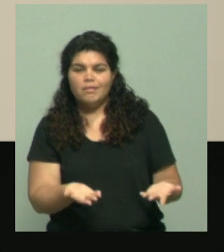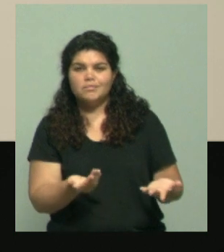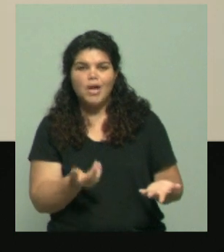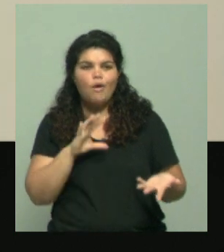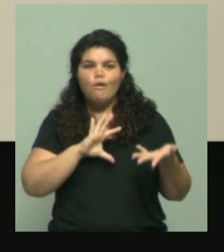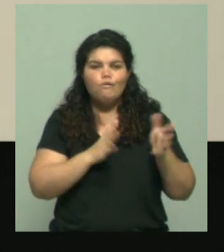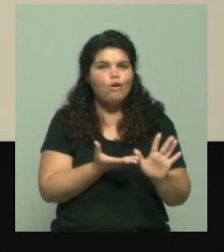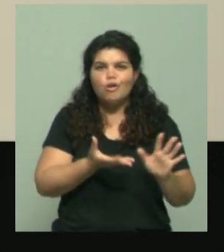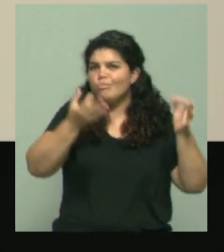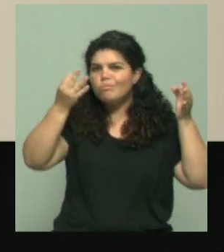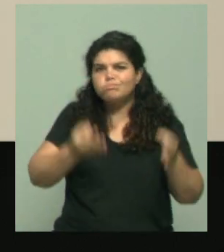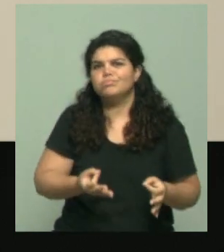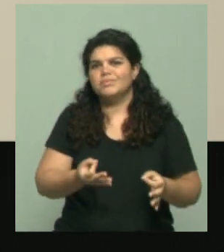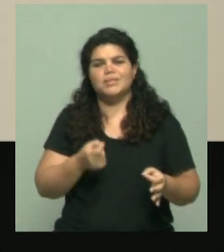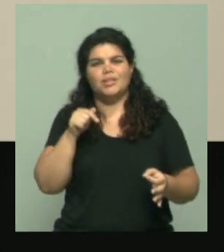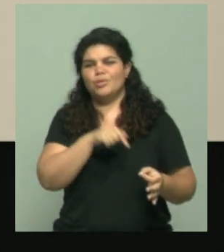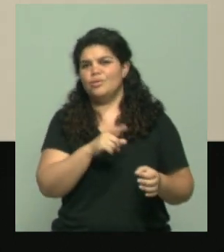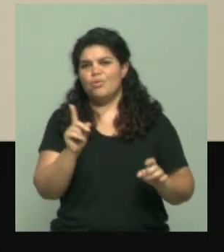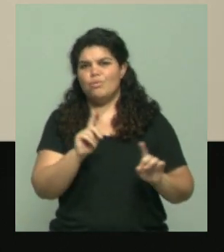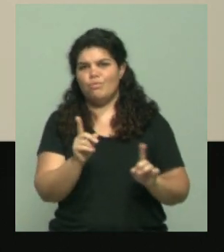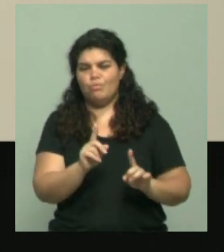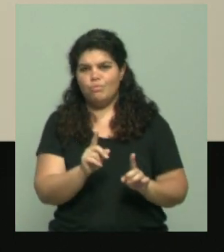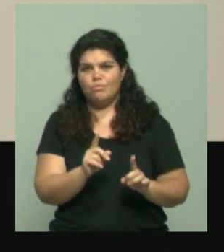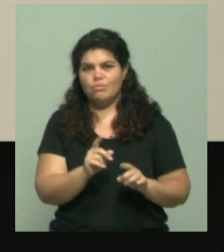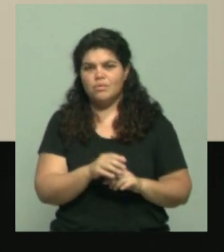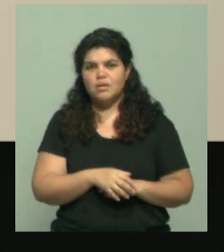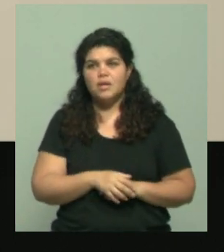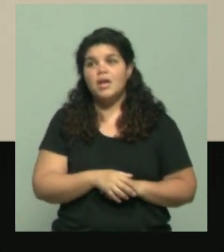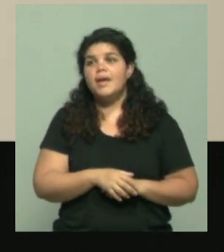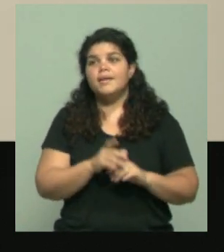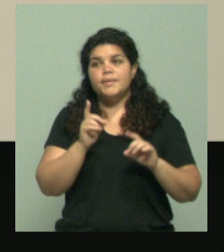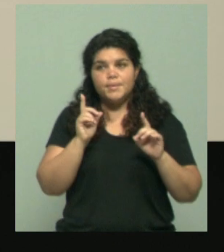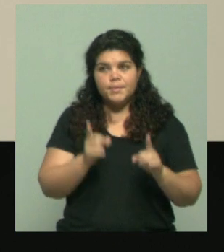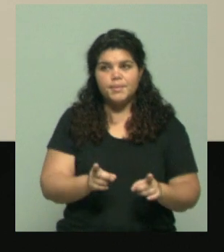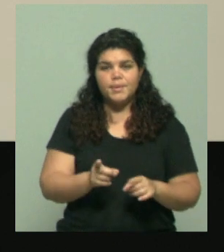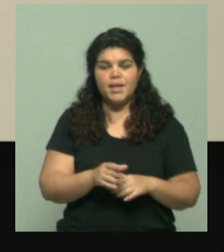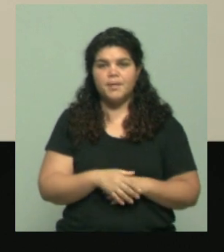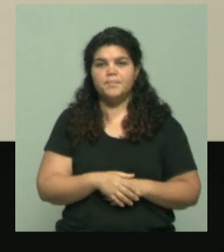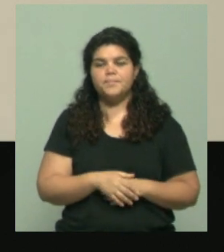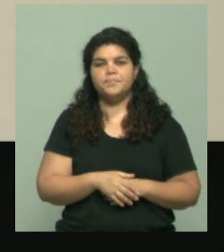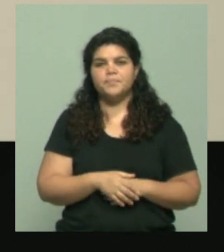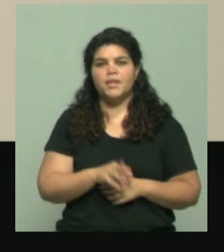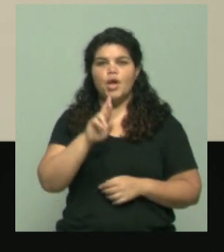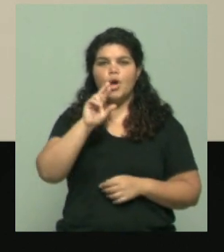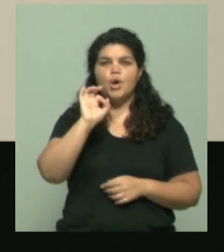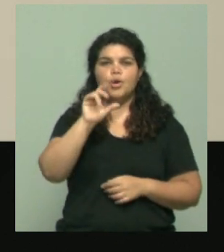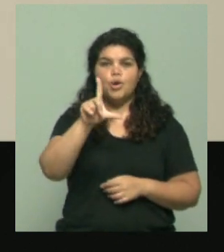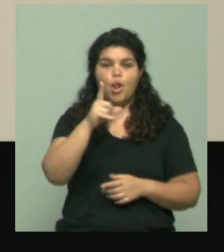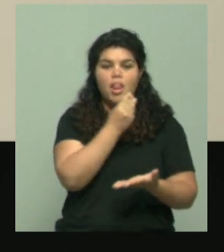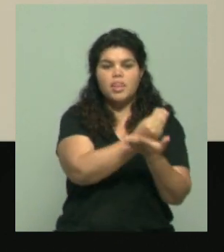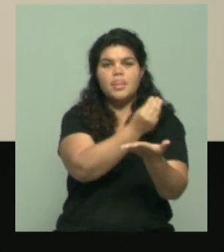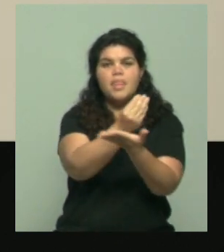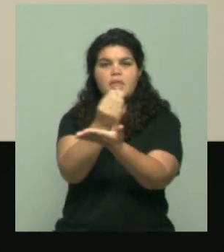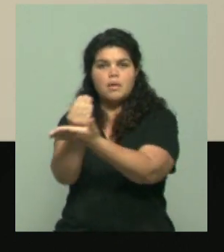las institucionales, es dar en el criterio profesional de formación en relación al rol de los diplomáticos de